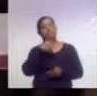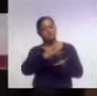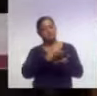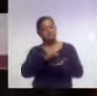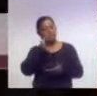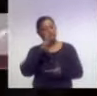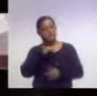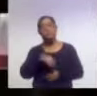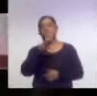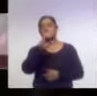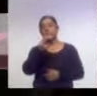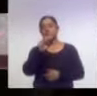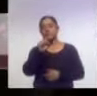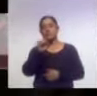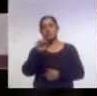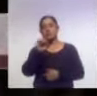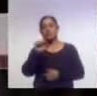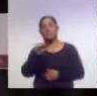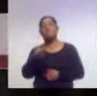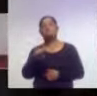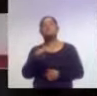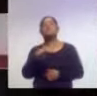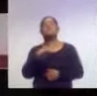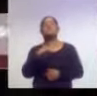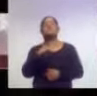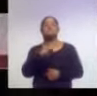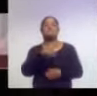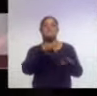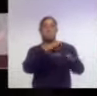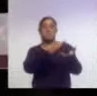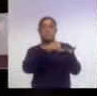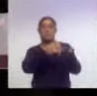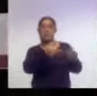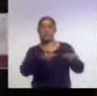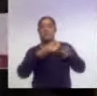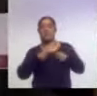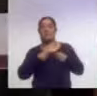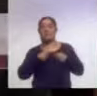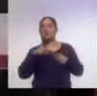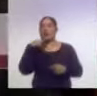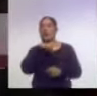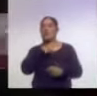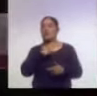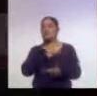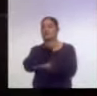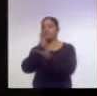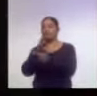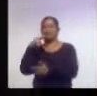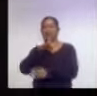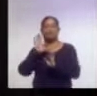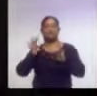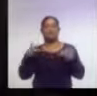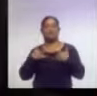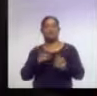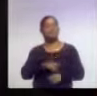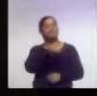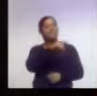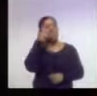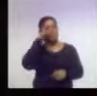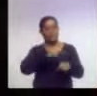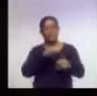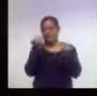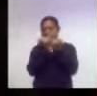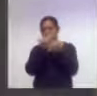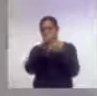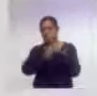COSIES y pues aquí igual la directora que está aquí presente con nosotros nos ha apoyado y como mencionaba anteriormente,